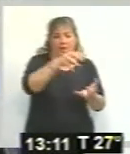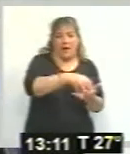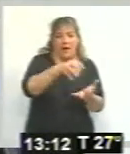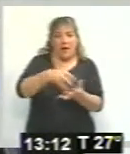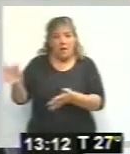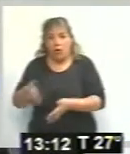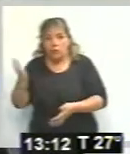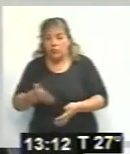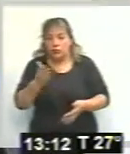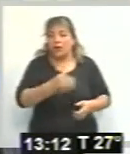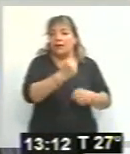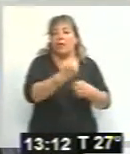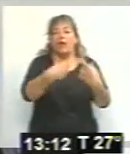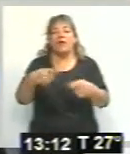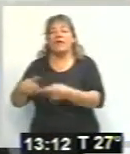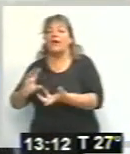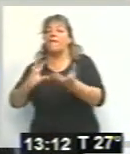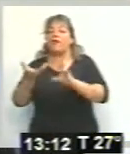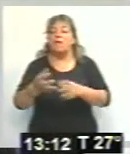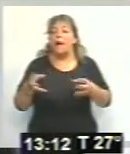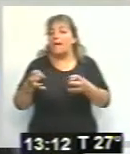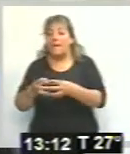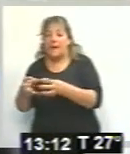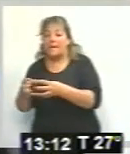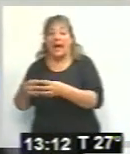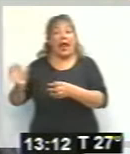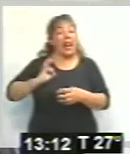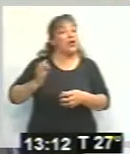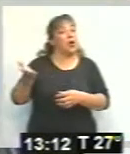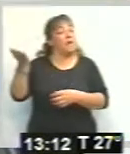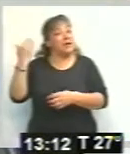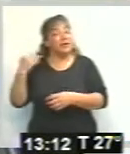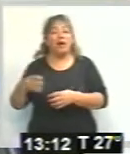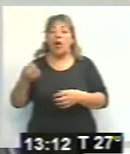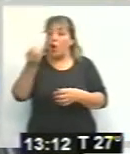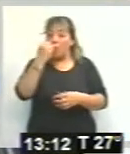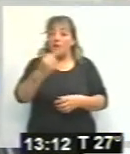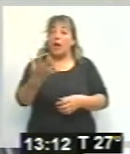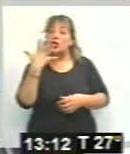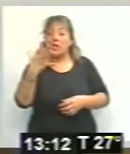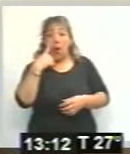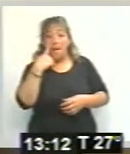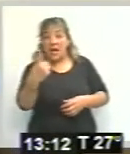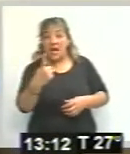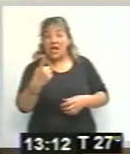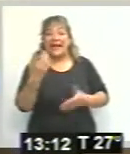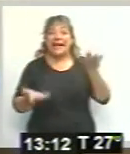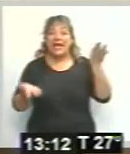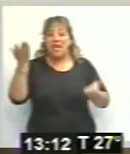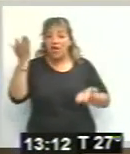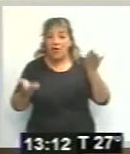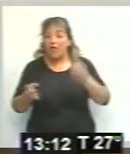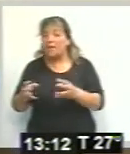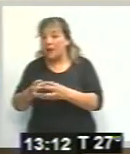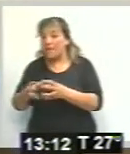variedades de papas Y no te olvides que el año pasado comimos 5.000, se comieron 5.000 kilos de papa en la farsita en la fiesta de La Papa Andina Así que